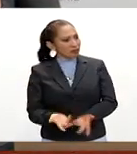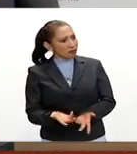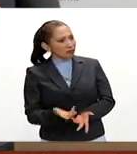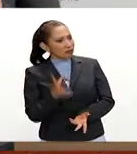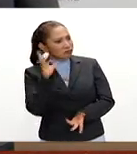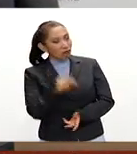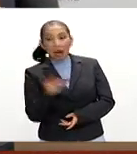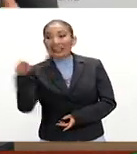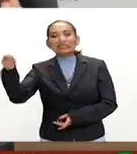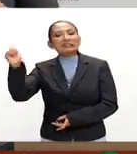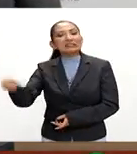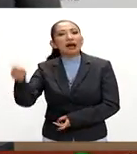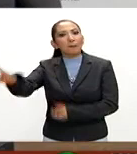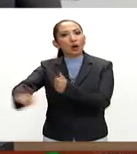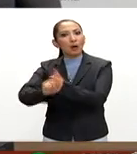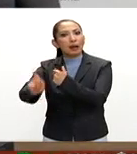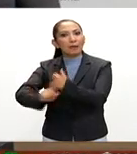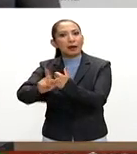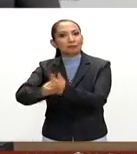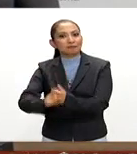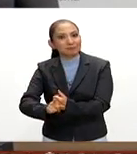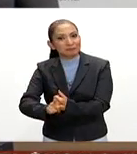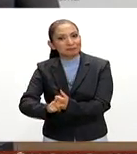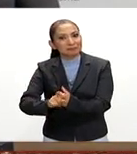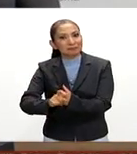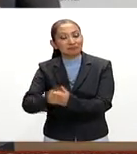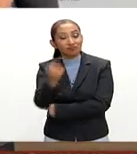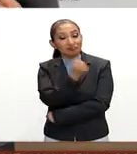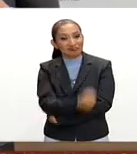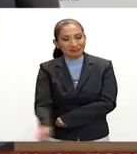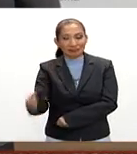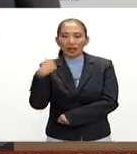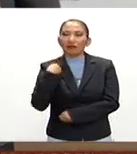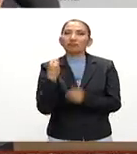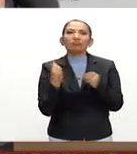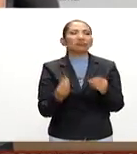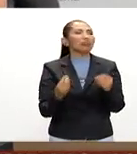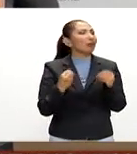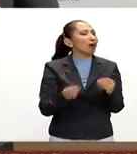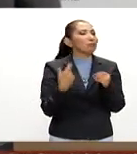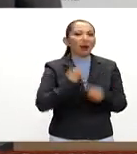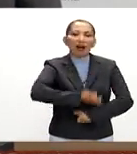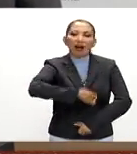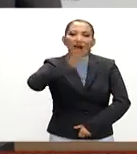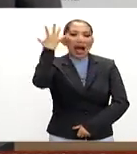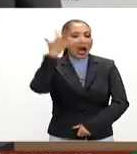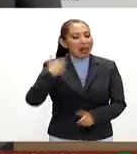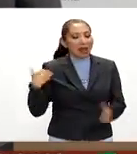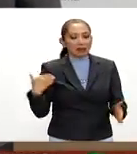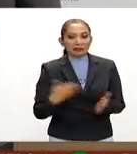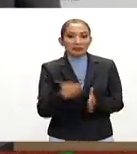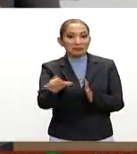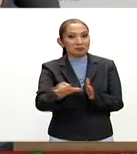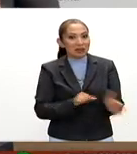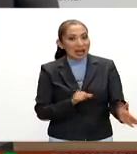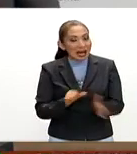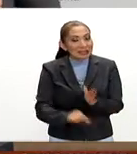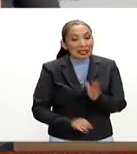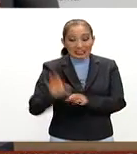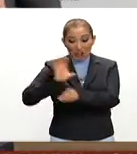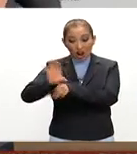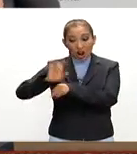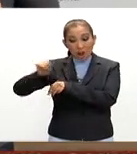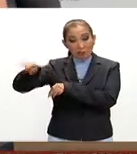para ellos representa un problema tan afamado aclamado pero carísimo en los últimos meses si en